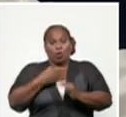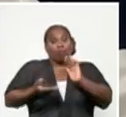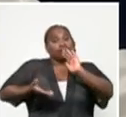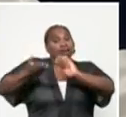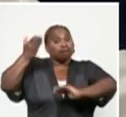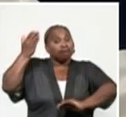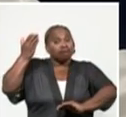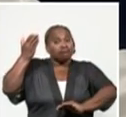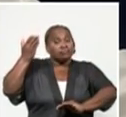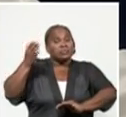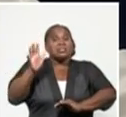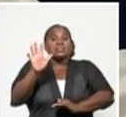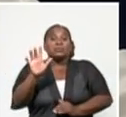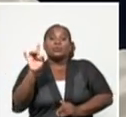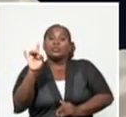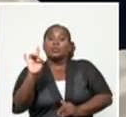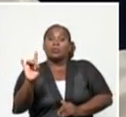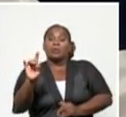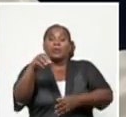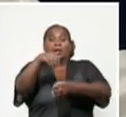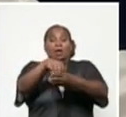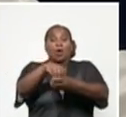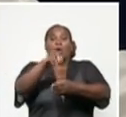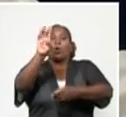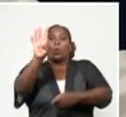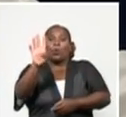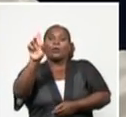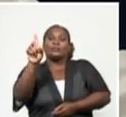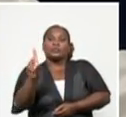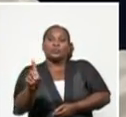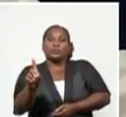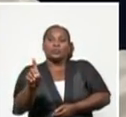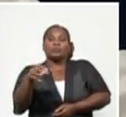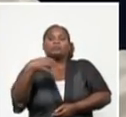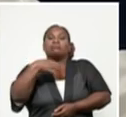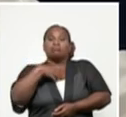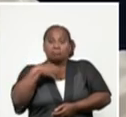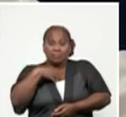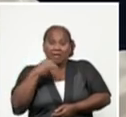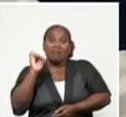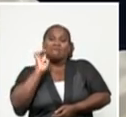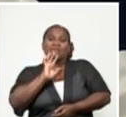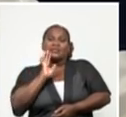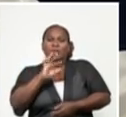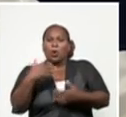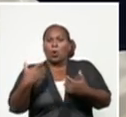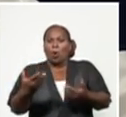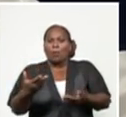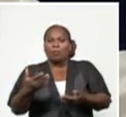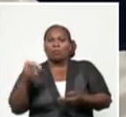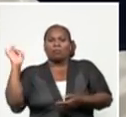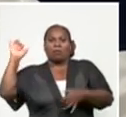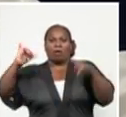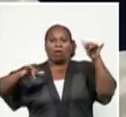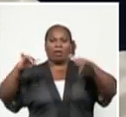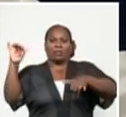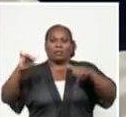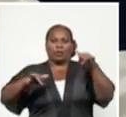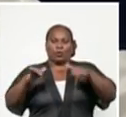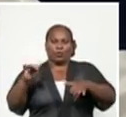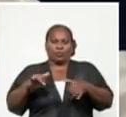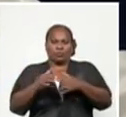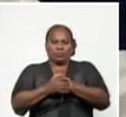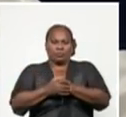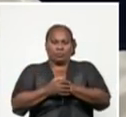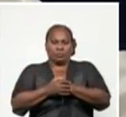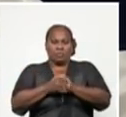los 59, 41 tienen como fuente de infección en el exterior, en el extranjero. Y que,